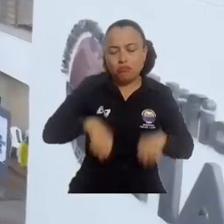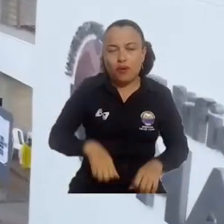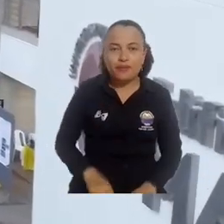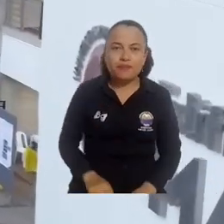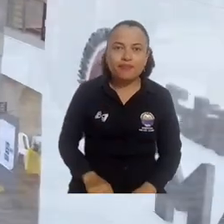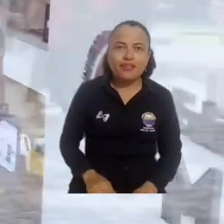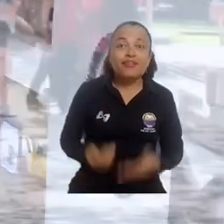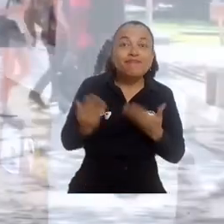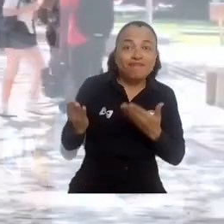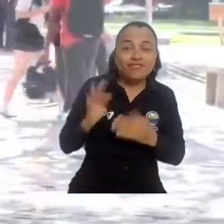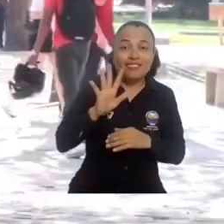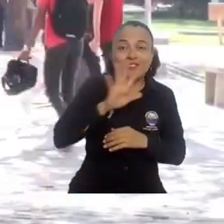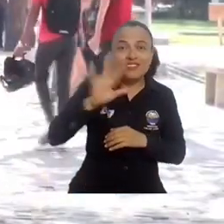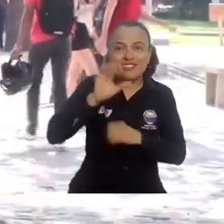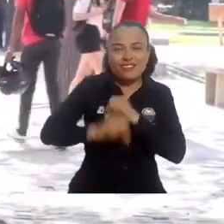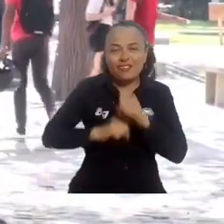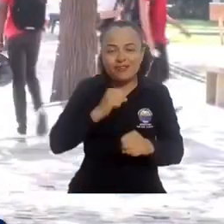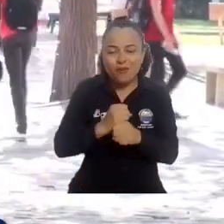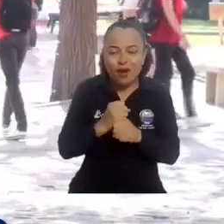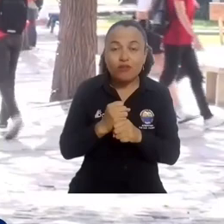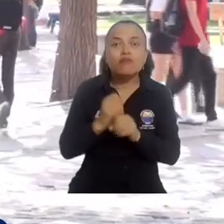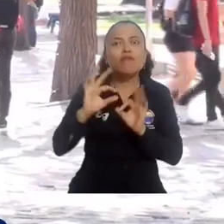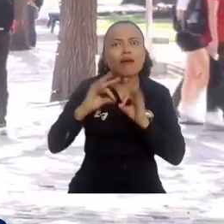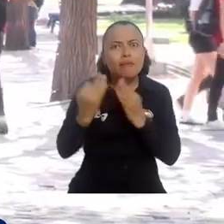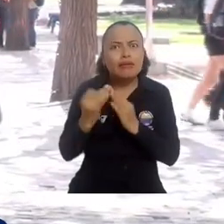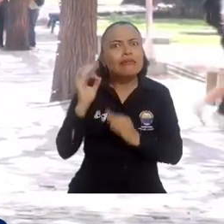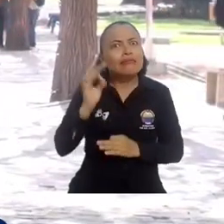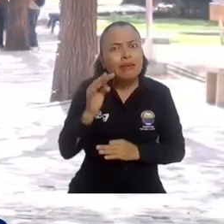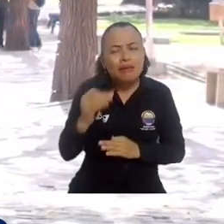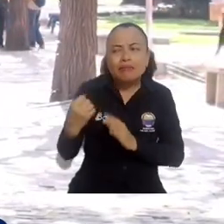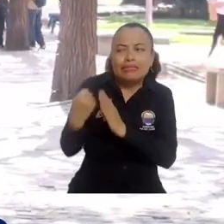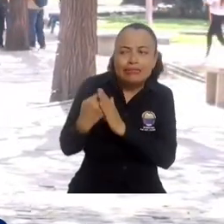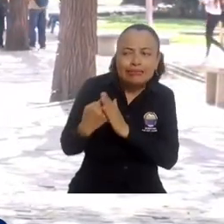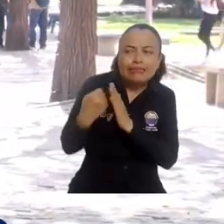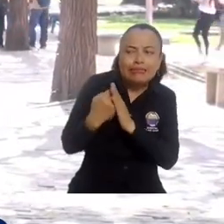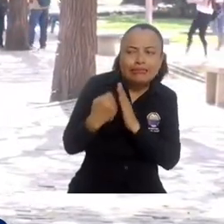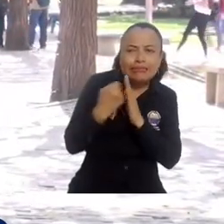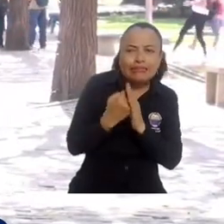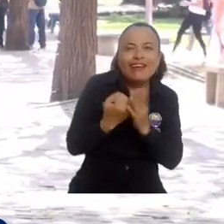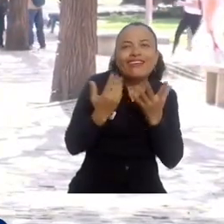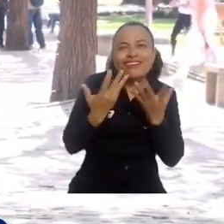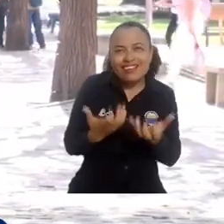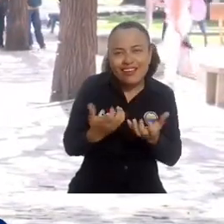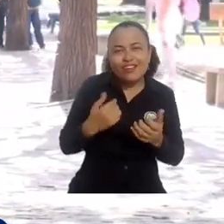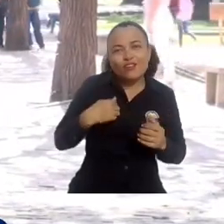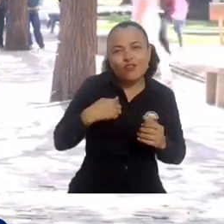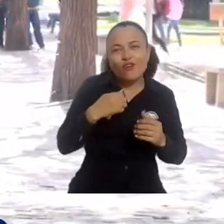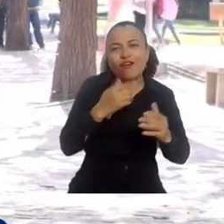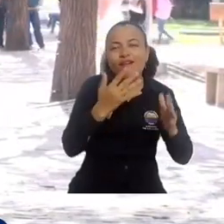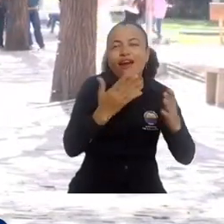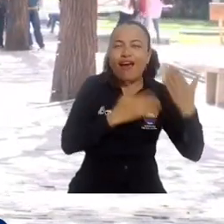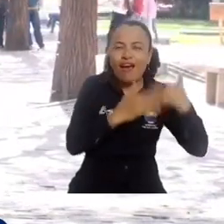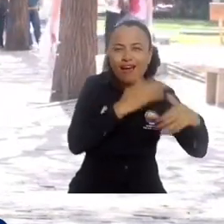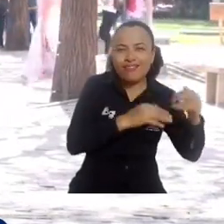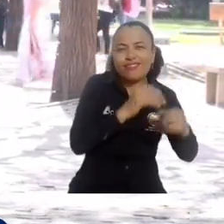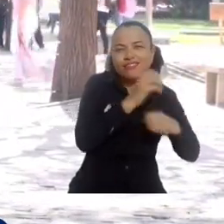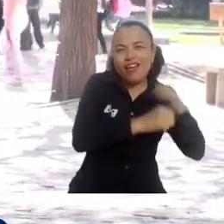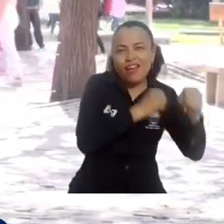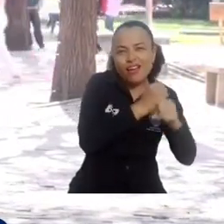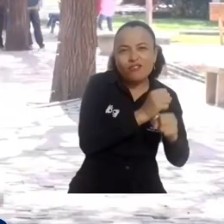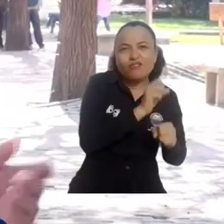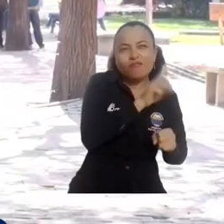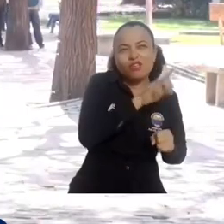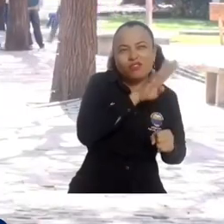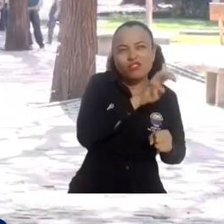Y a mis 55 años, pues, mi familia siempre estuvo induciéndome a que